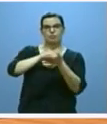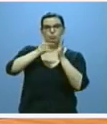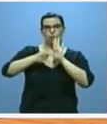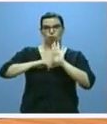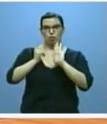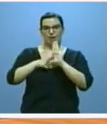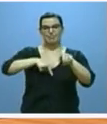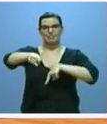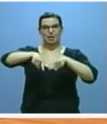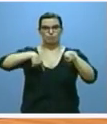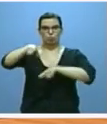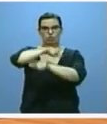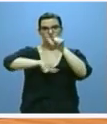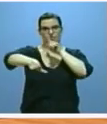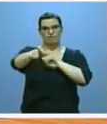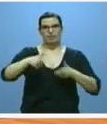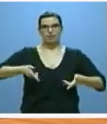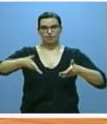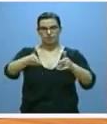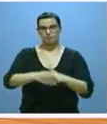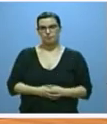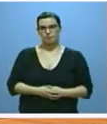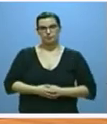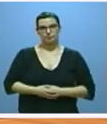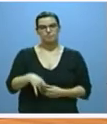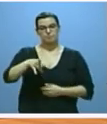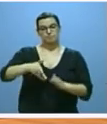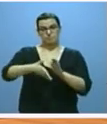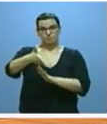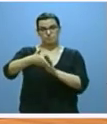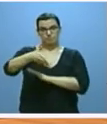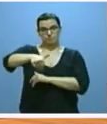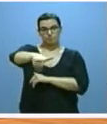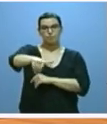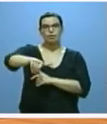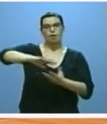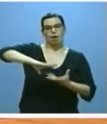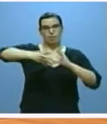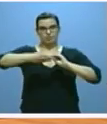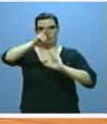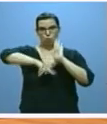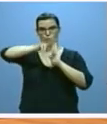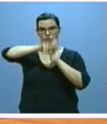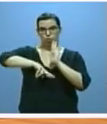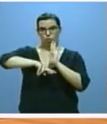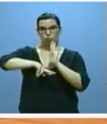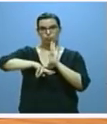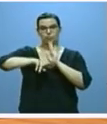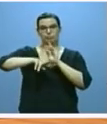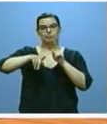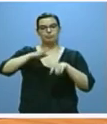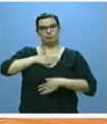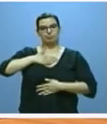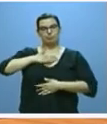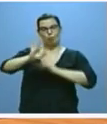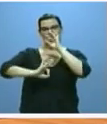de transporte de viajeros por carretera que va a adaptar la regulación de este servicio a nuestro modelo de ordenación del